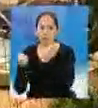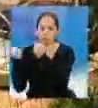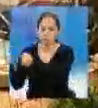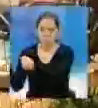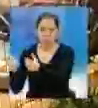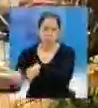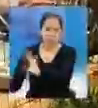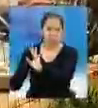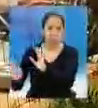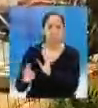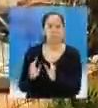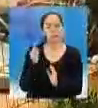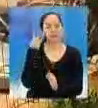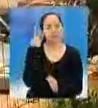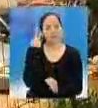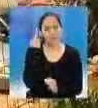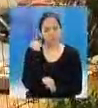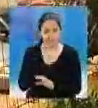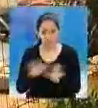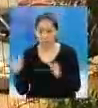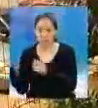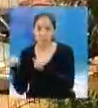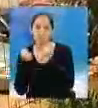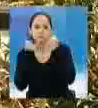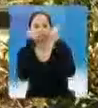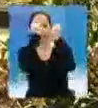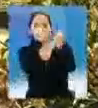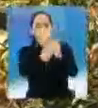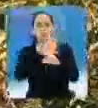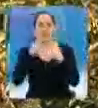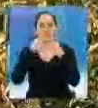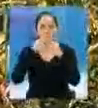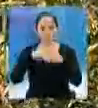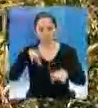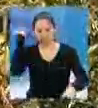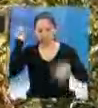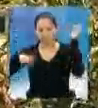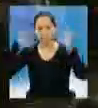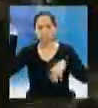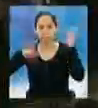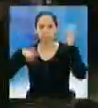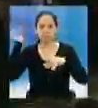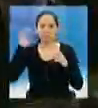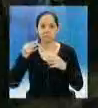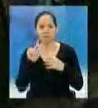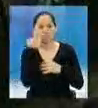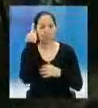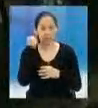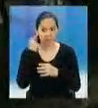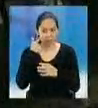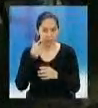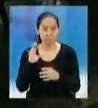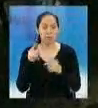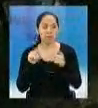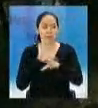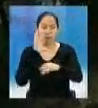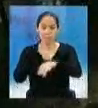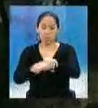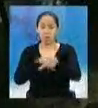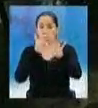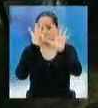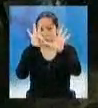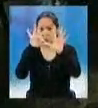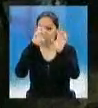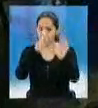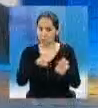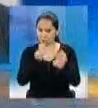enfriar para finalmente llevarlos a los talleres mecánicos y desmantelarlos. Por este hecho ya han sido capturados ocho